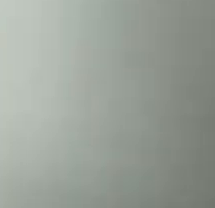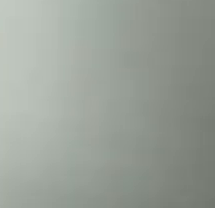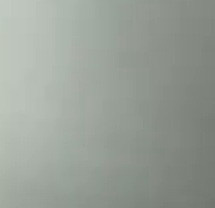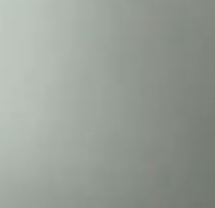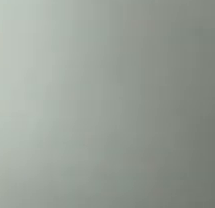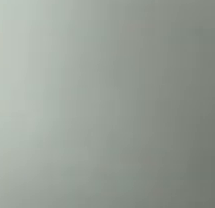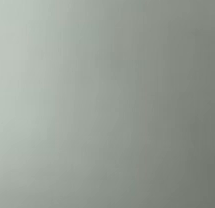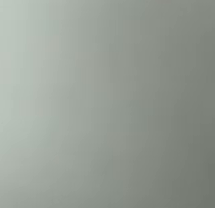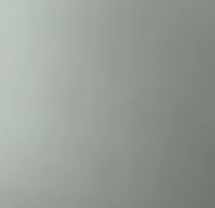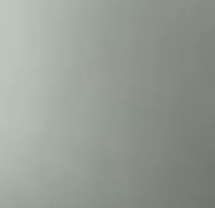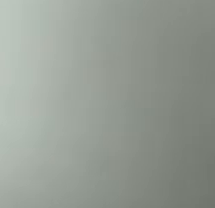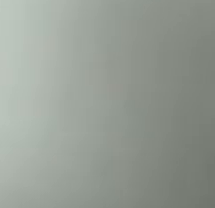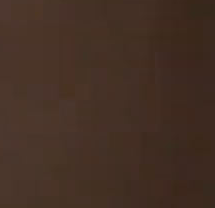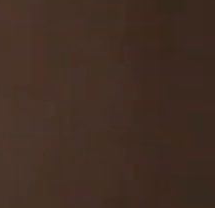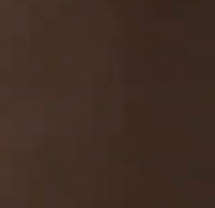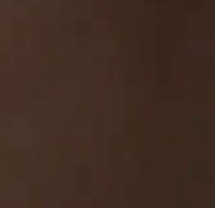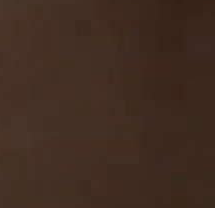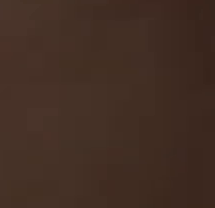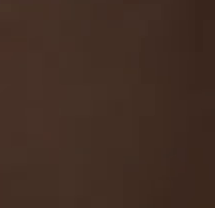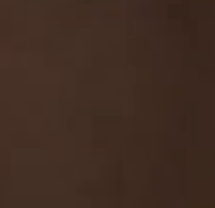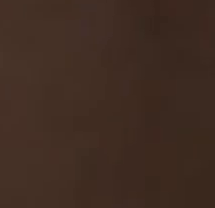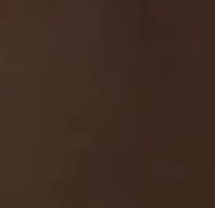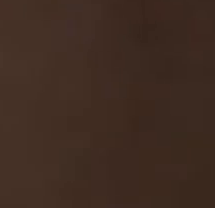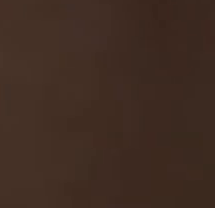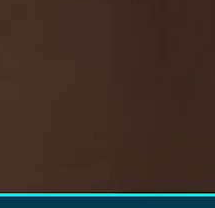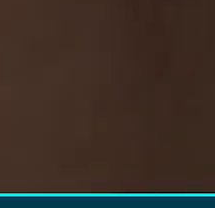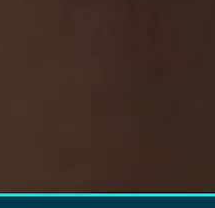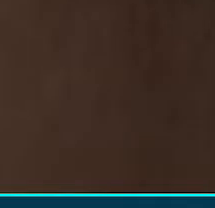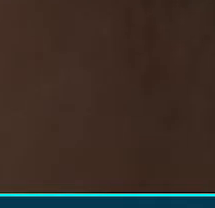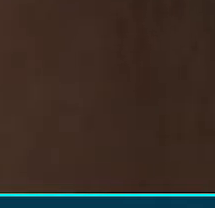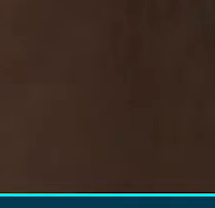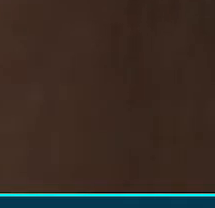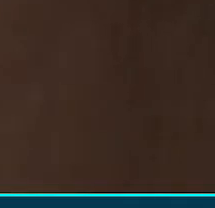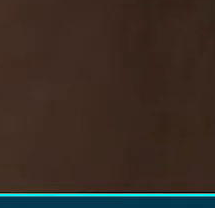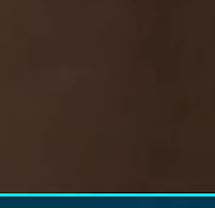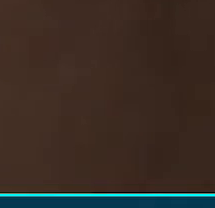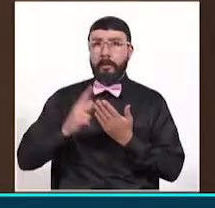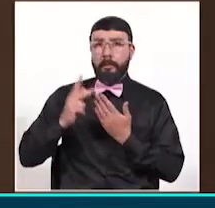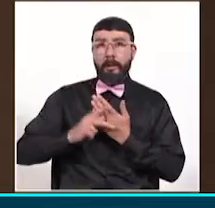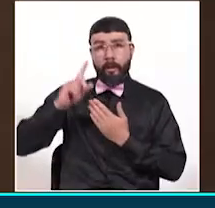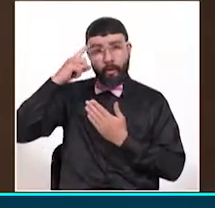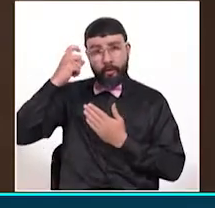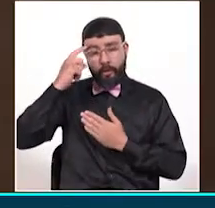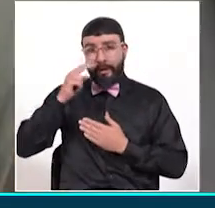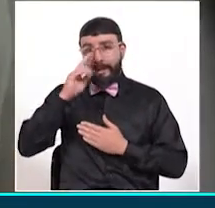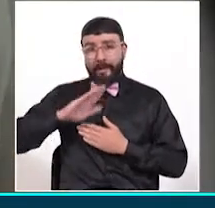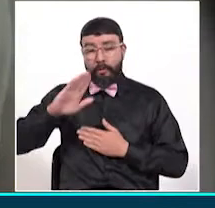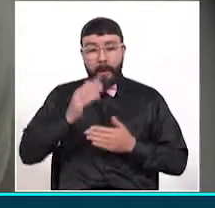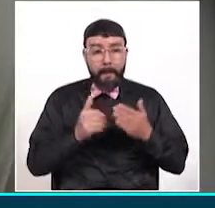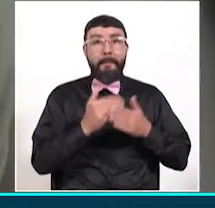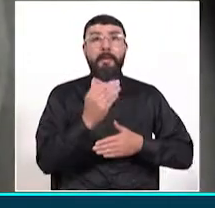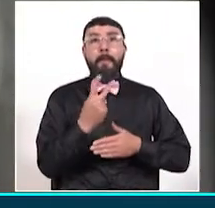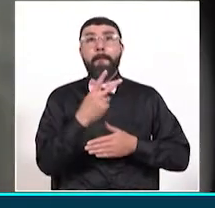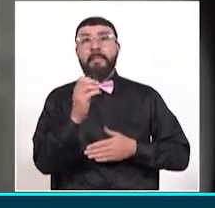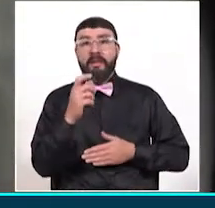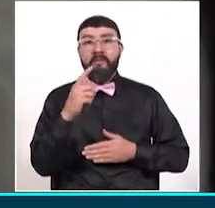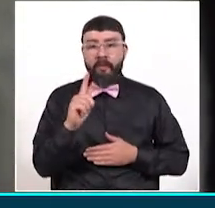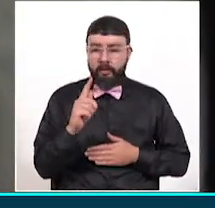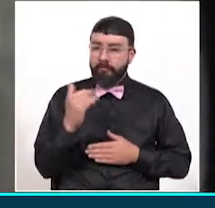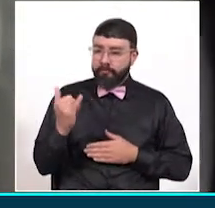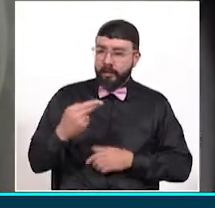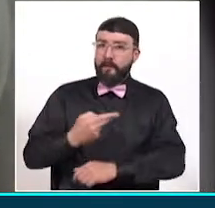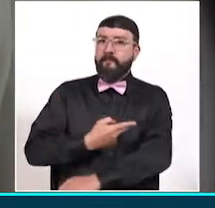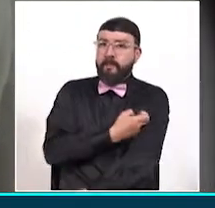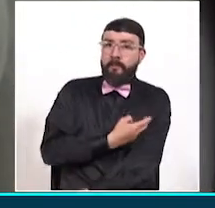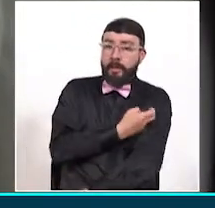En el marco del plan de vacunación anunciado por el Gobierno Nacional, el cual se tiene previsto inicia a partir del 20 de febrero, desde el gremio de comerciantes